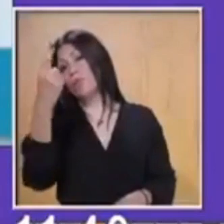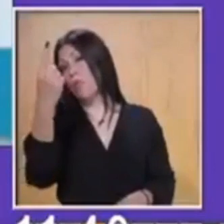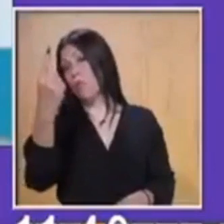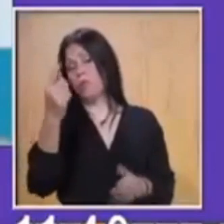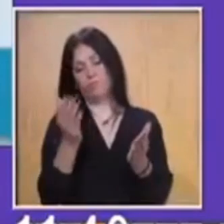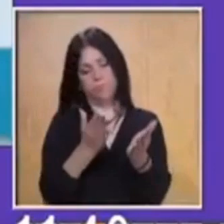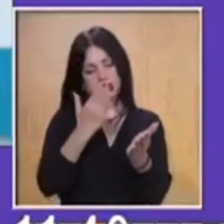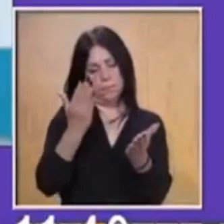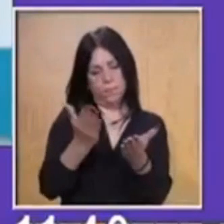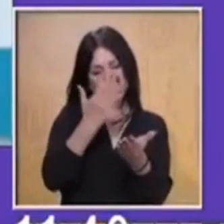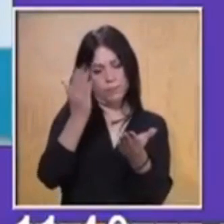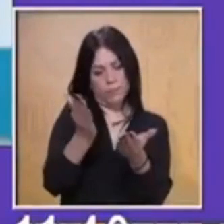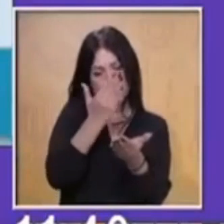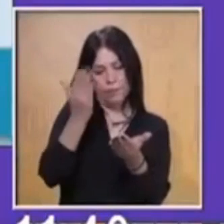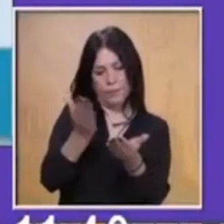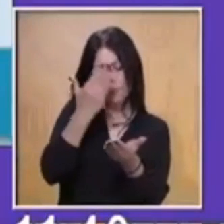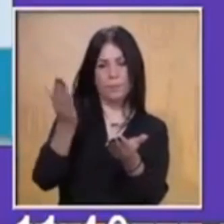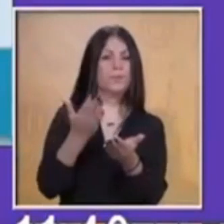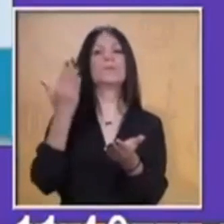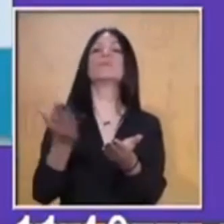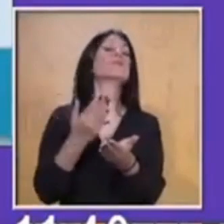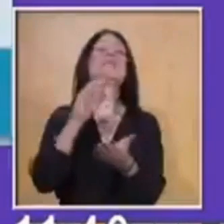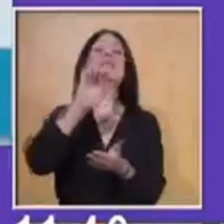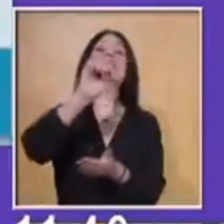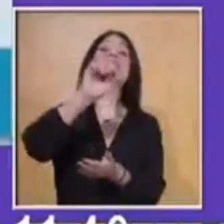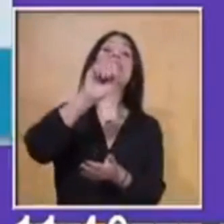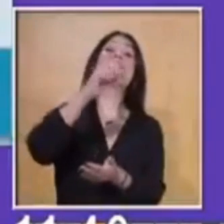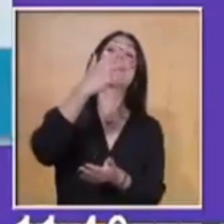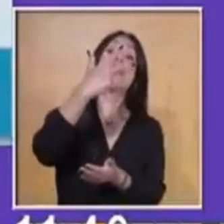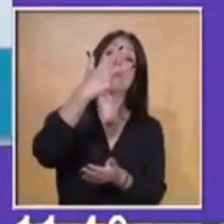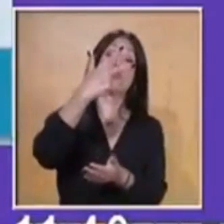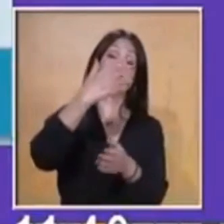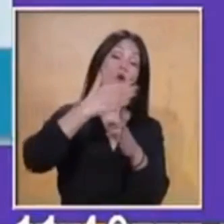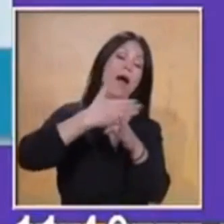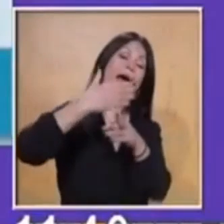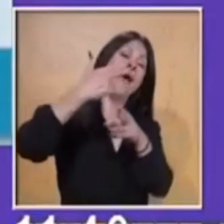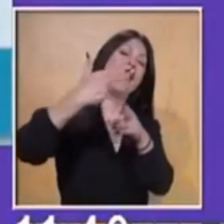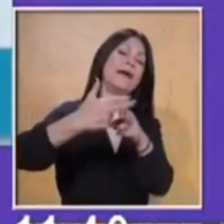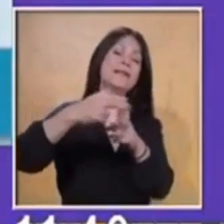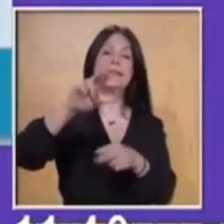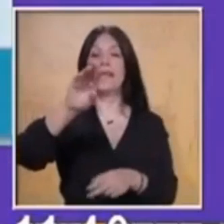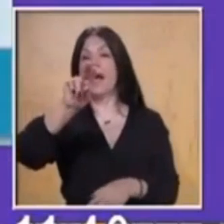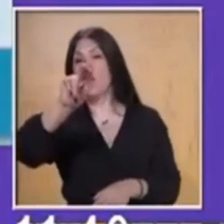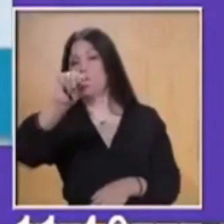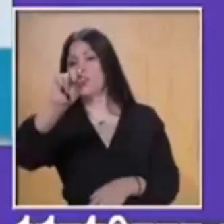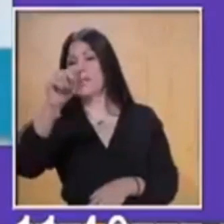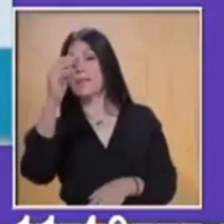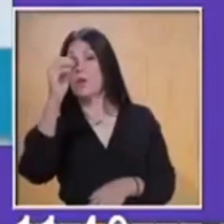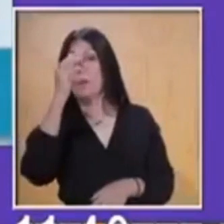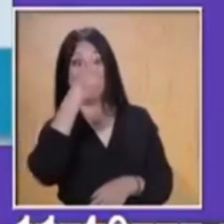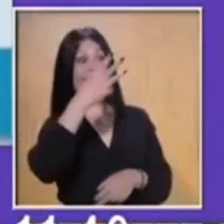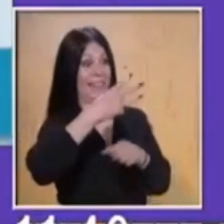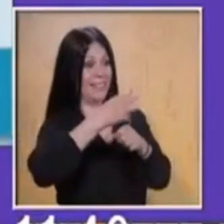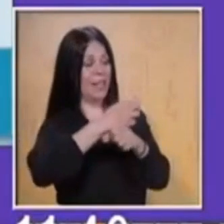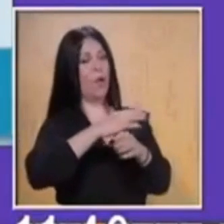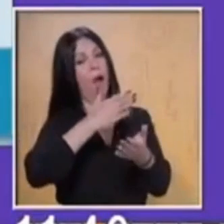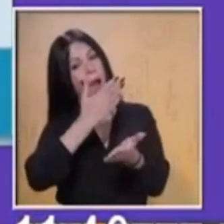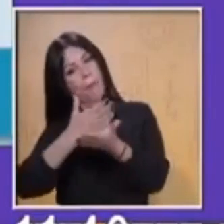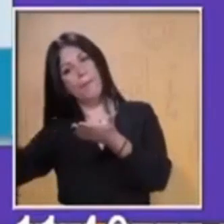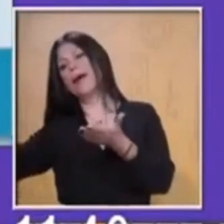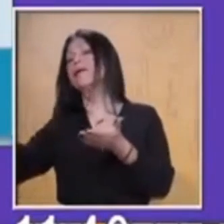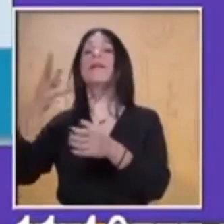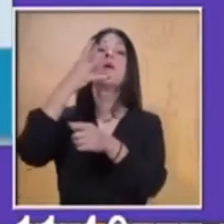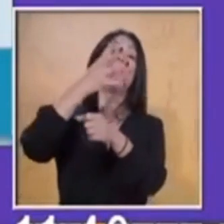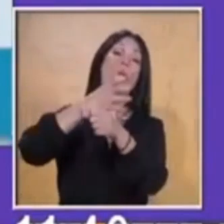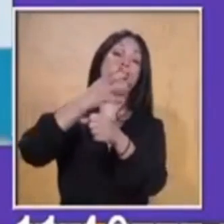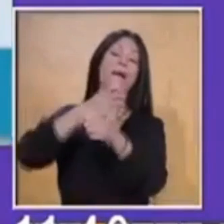tercer grado, de la página 68 a la 89. Y para cuarto grado, de la página